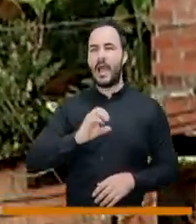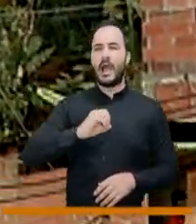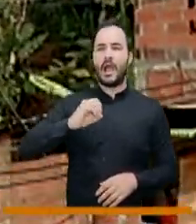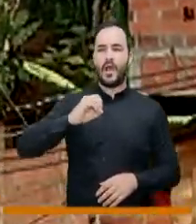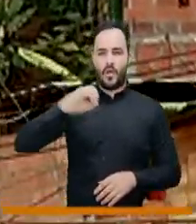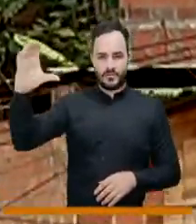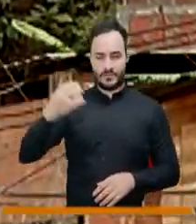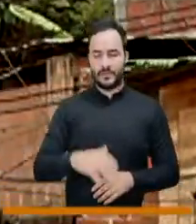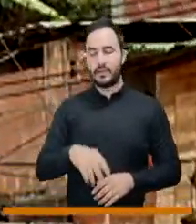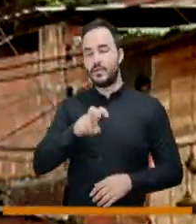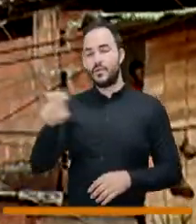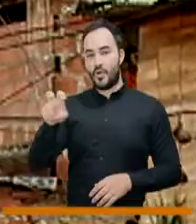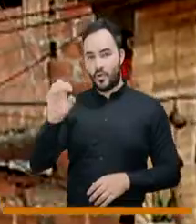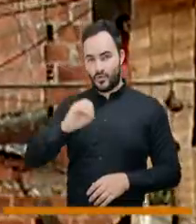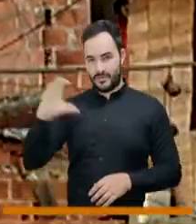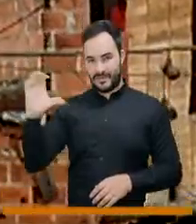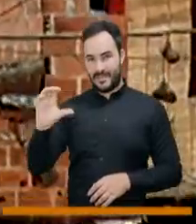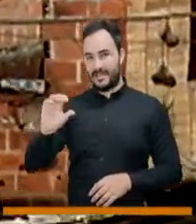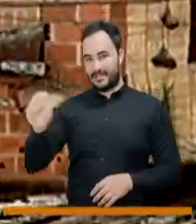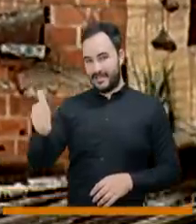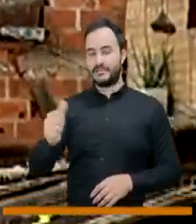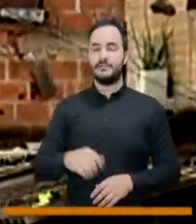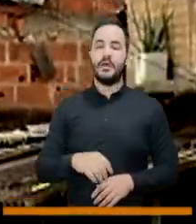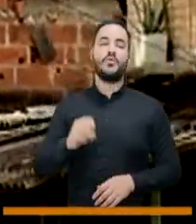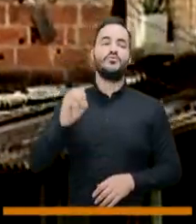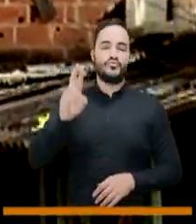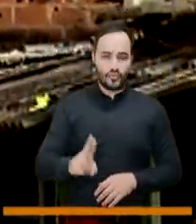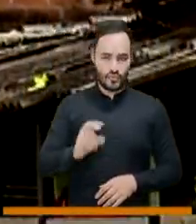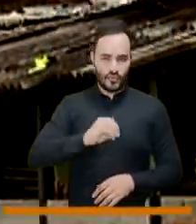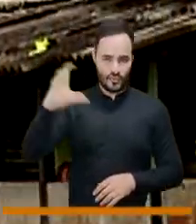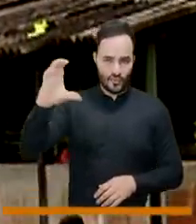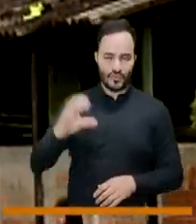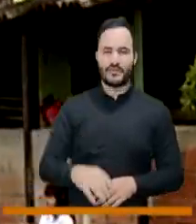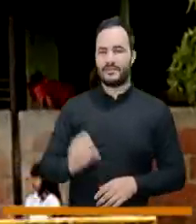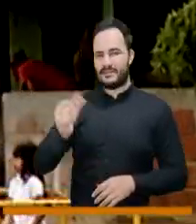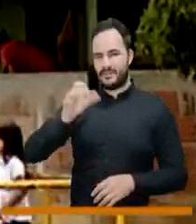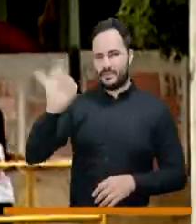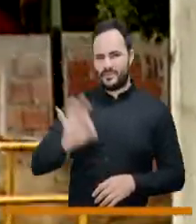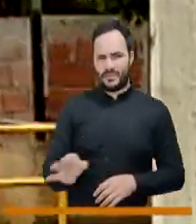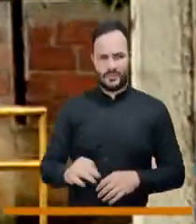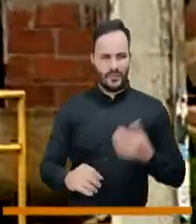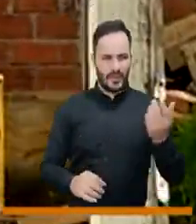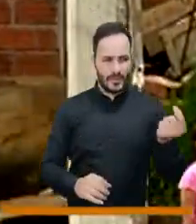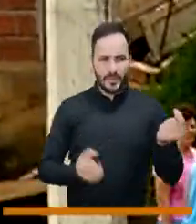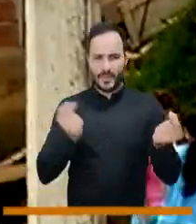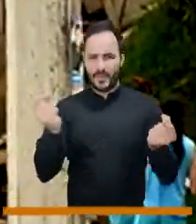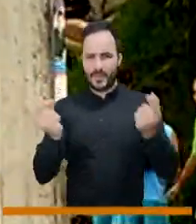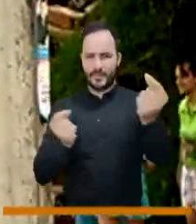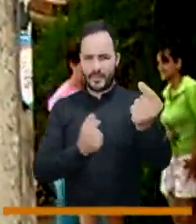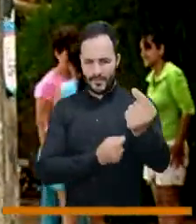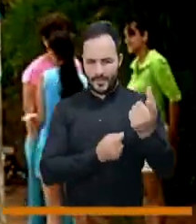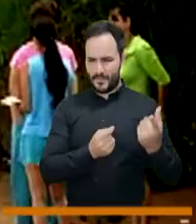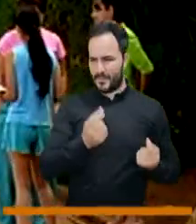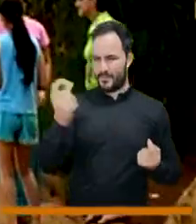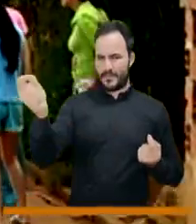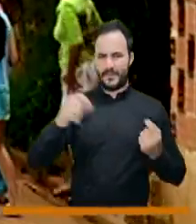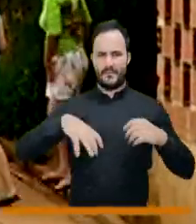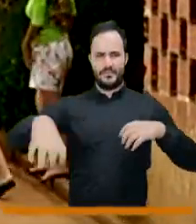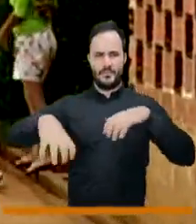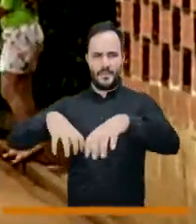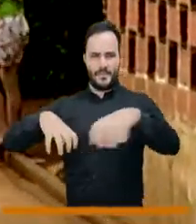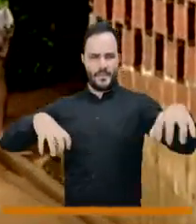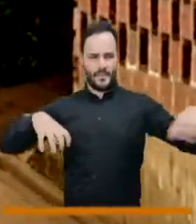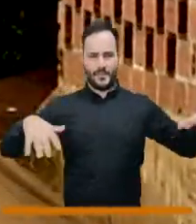el 10% a la noroccidental y el 10% a la suroccidental. ¿Qué nos dicen estos porcentajes de cómo está